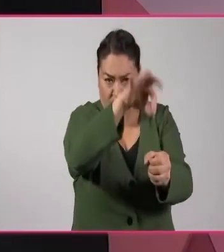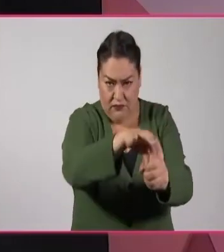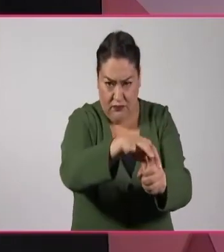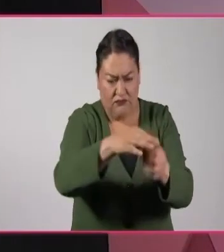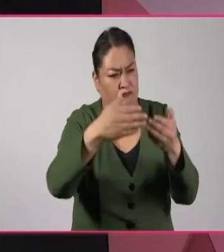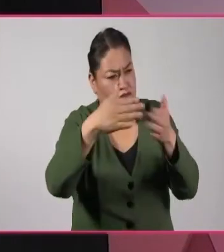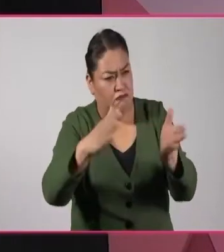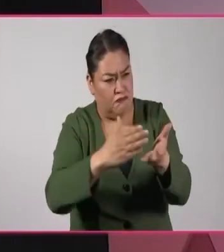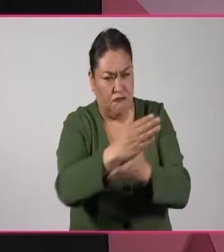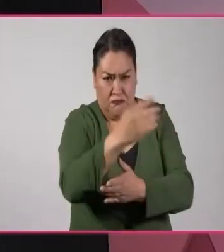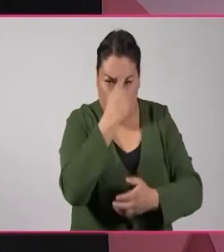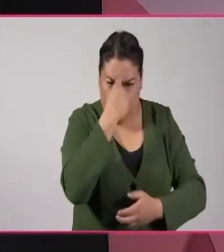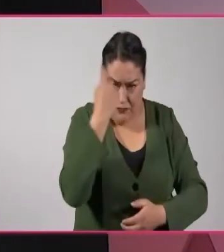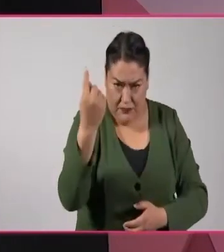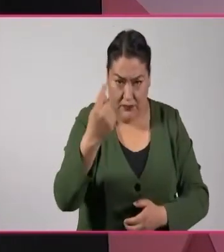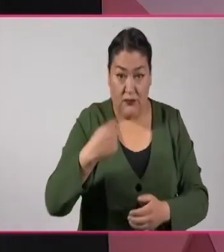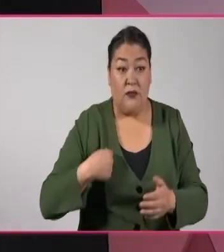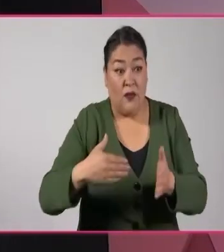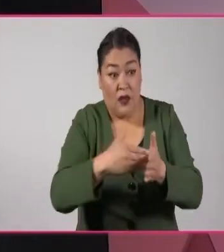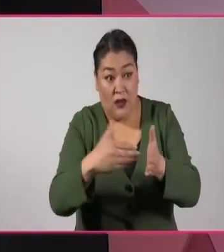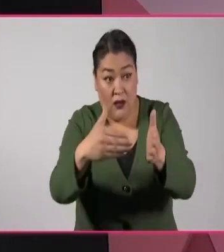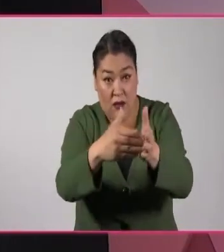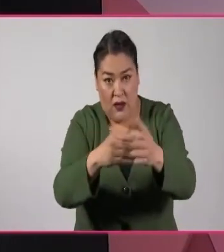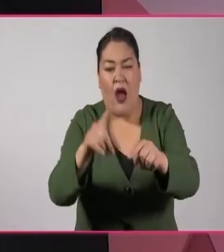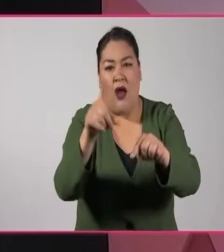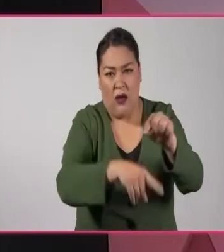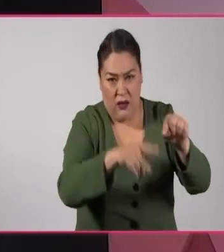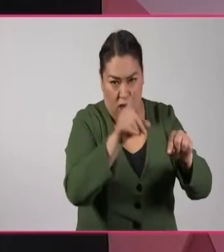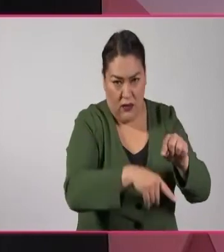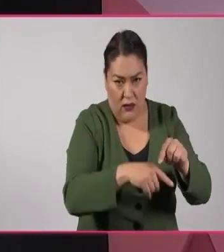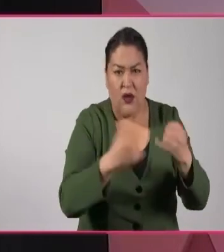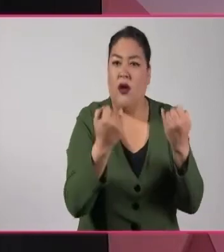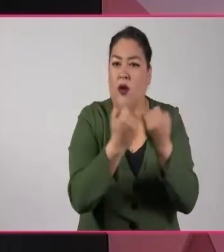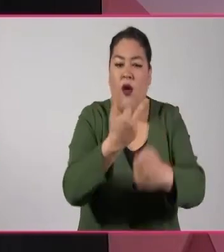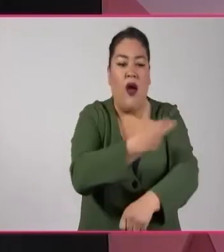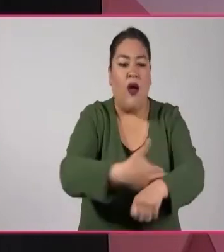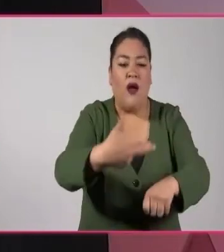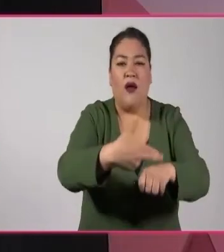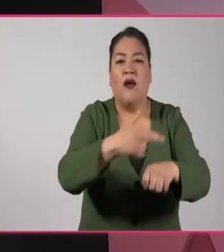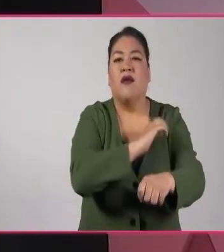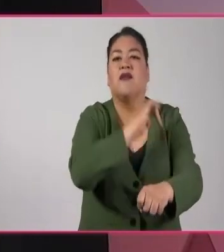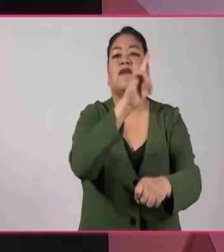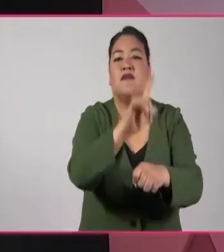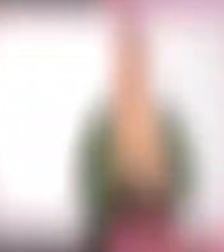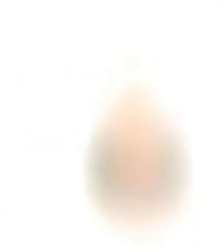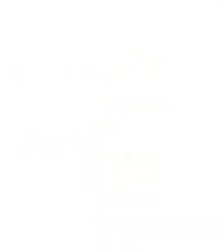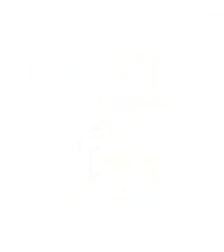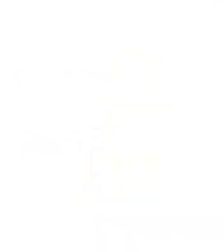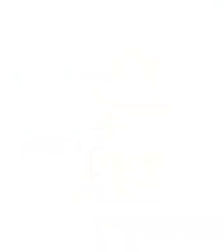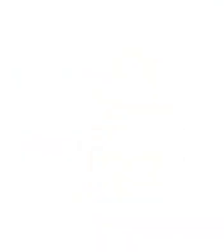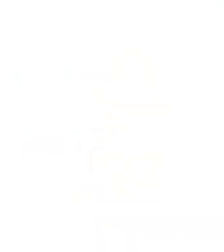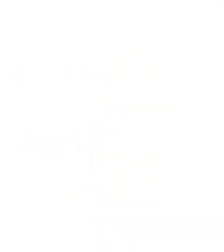accesibilidad, eliminando barreras físicas e incorporando ajustes razonables.